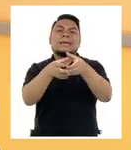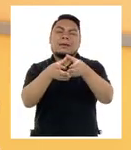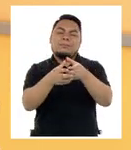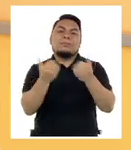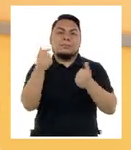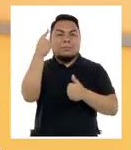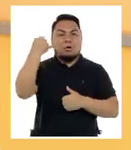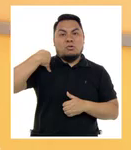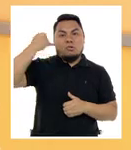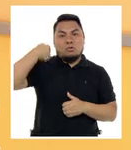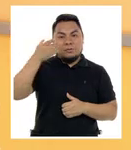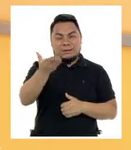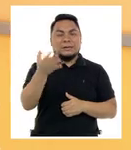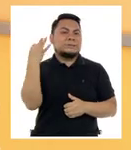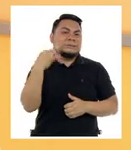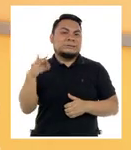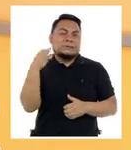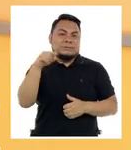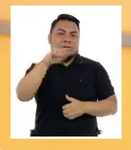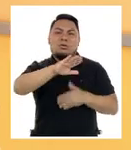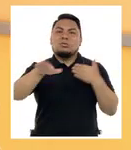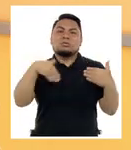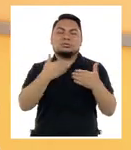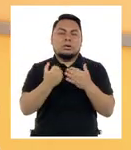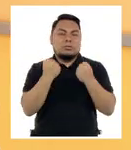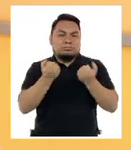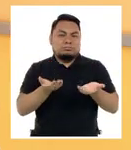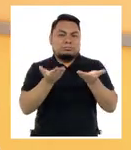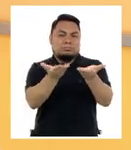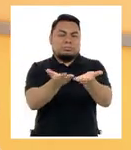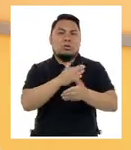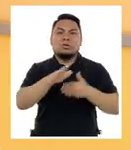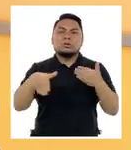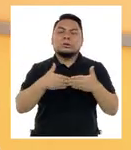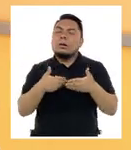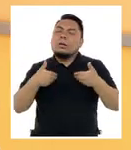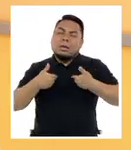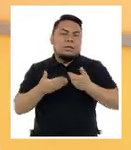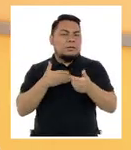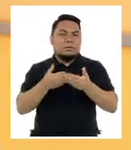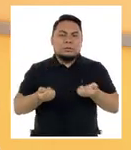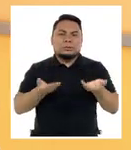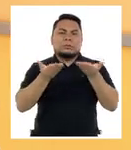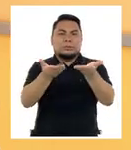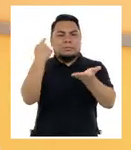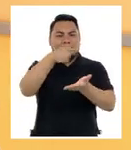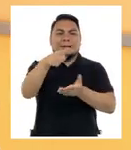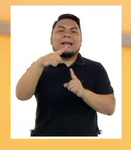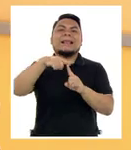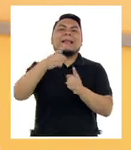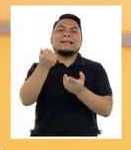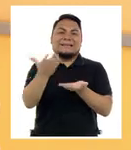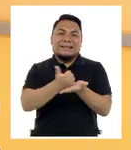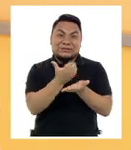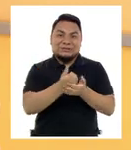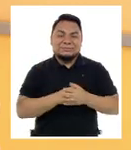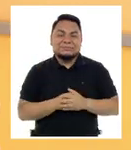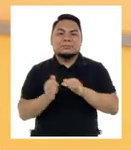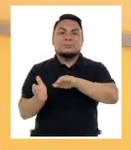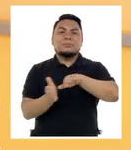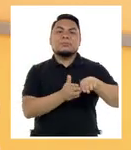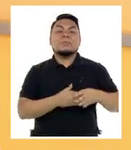ese equipo maravilloso de jóvenes que siempre están con toda la energía con todo el cansancio dando la vida por la Teletón